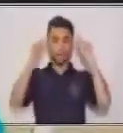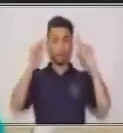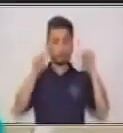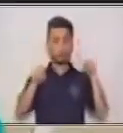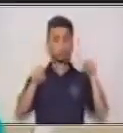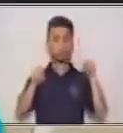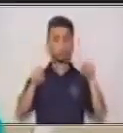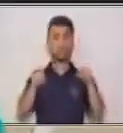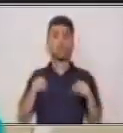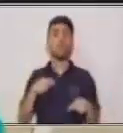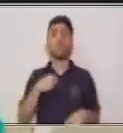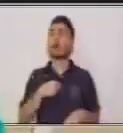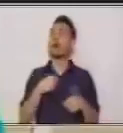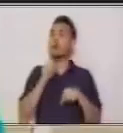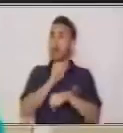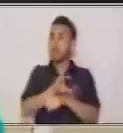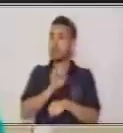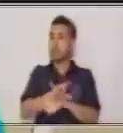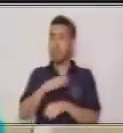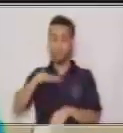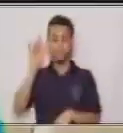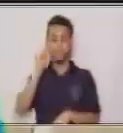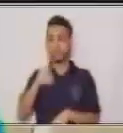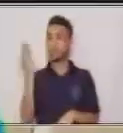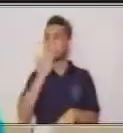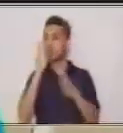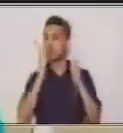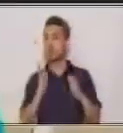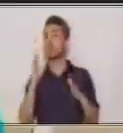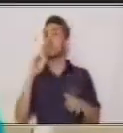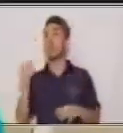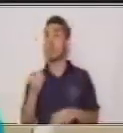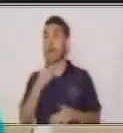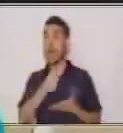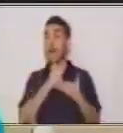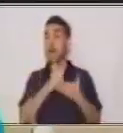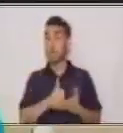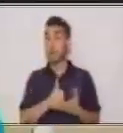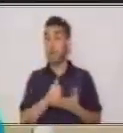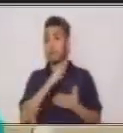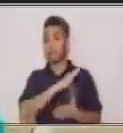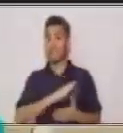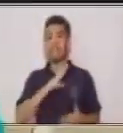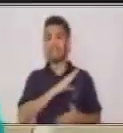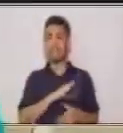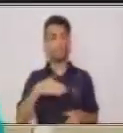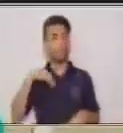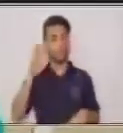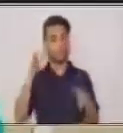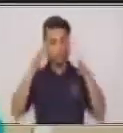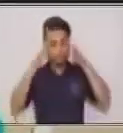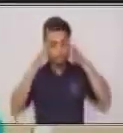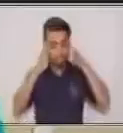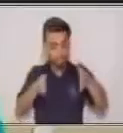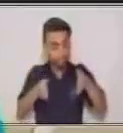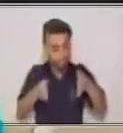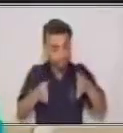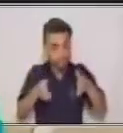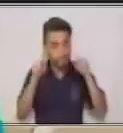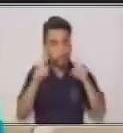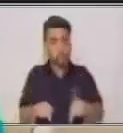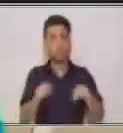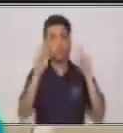para los estudiantes porque ayuda y es de manera beneficiosa para la concentración de un